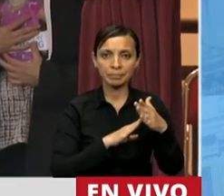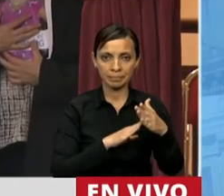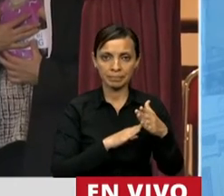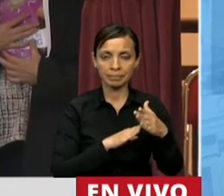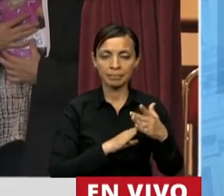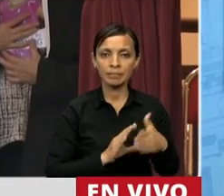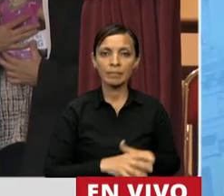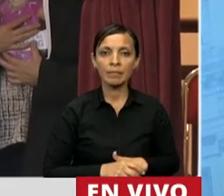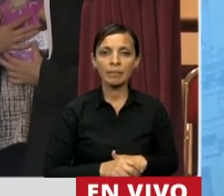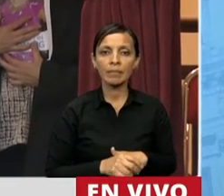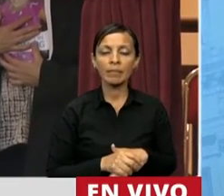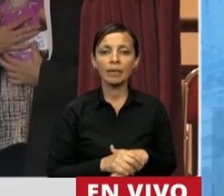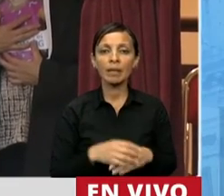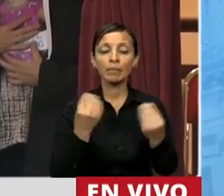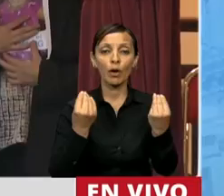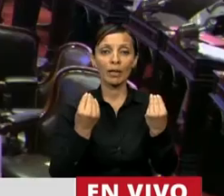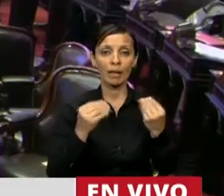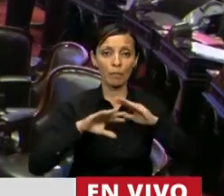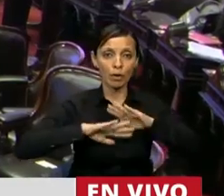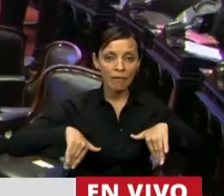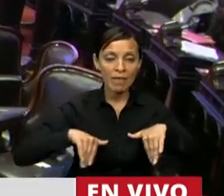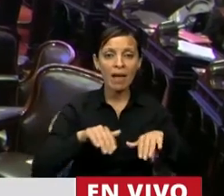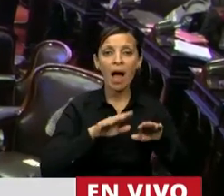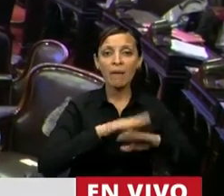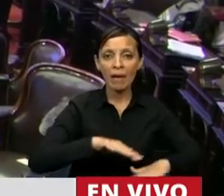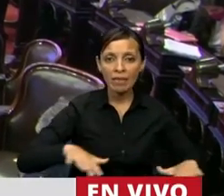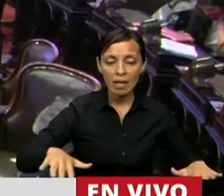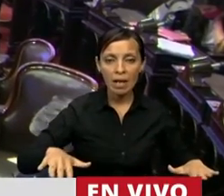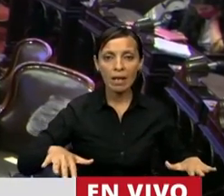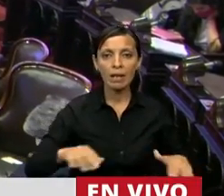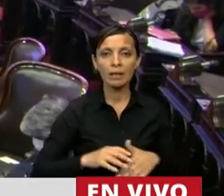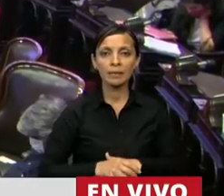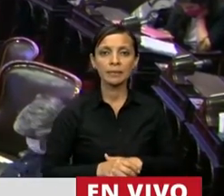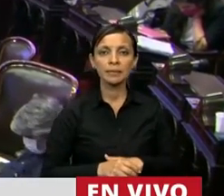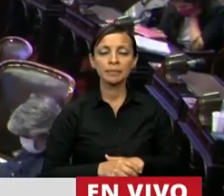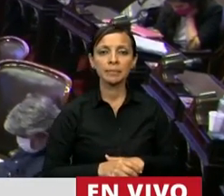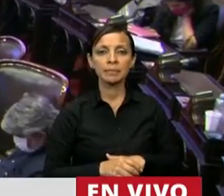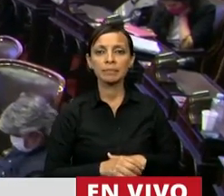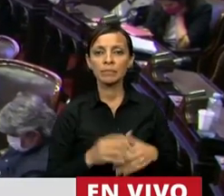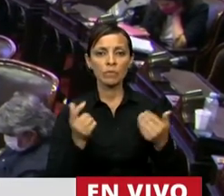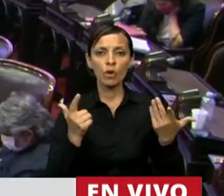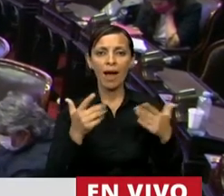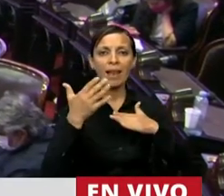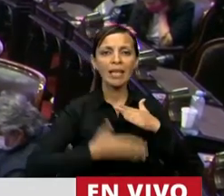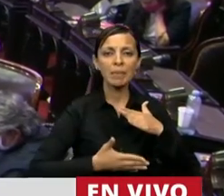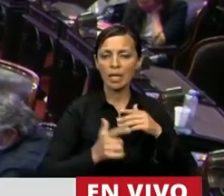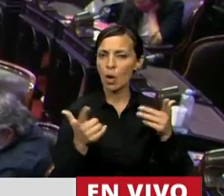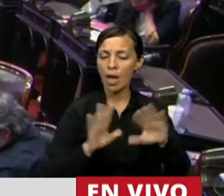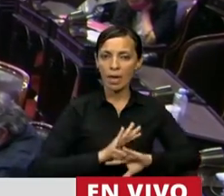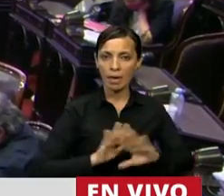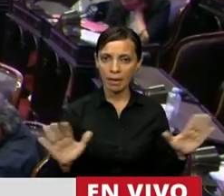la pornografía infantil no tiene límites,